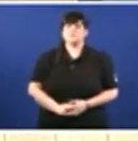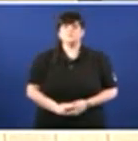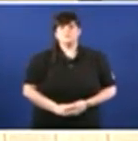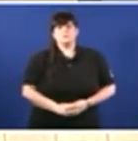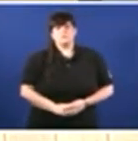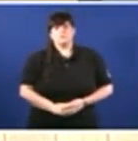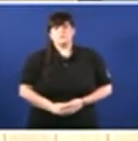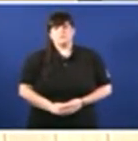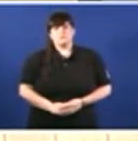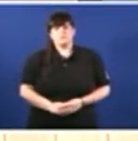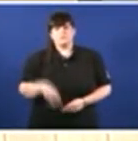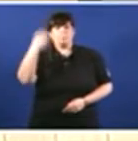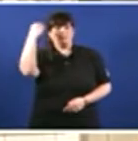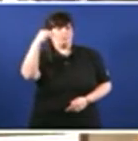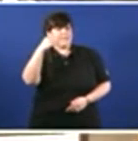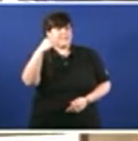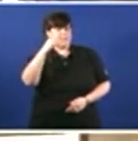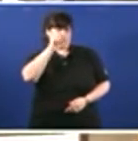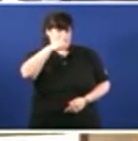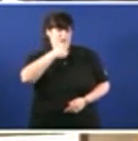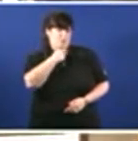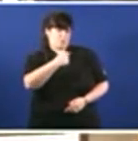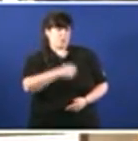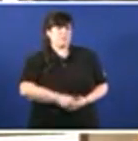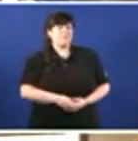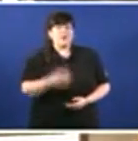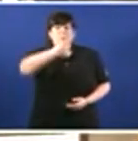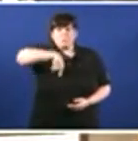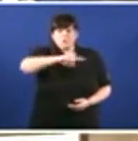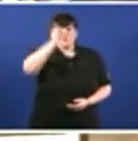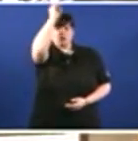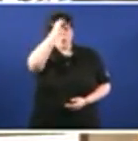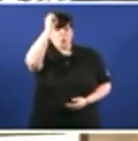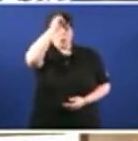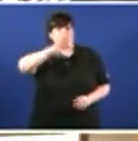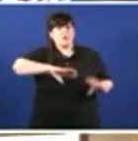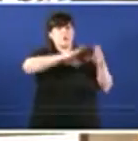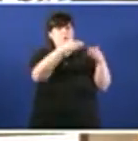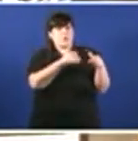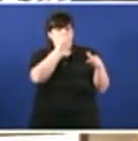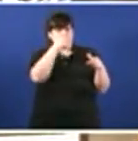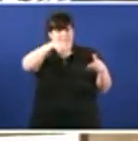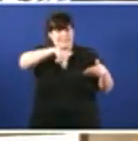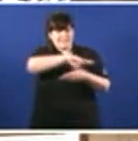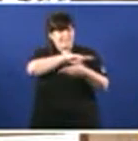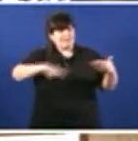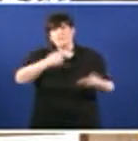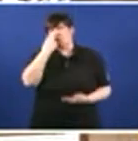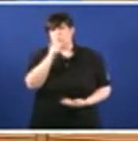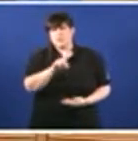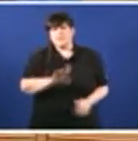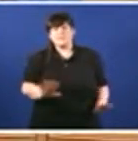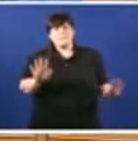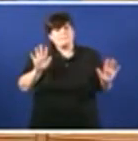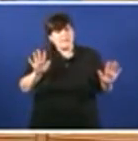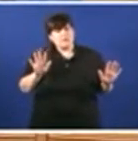as posturas do Partido Socialista en Galicia nin xiquera a postura do Portavodo Partido Socialista en Galicia pero os